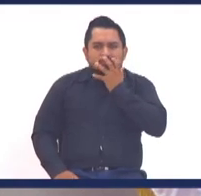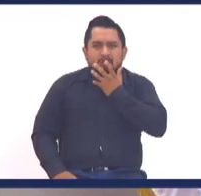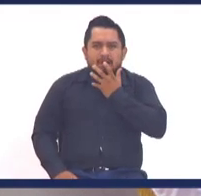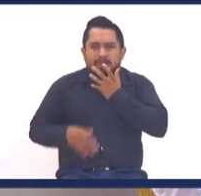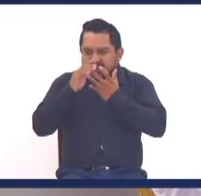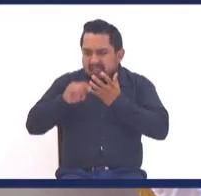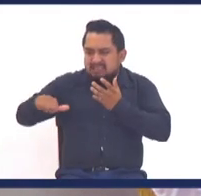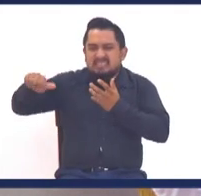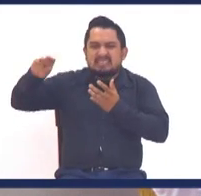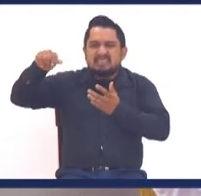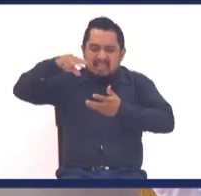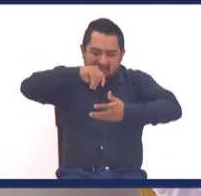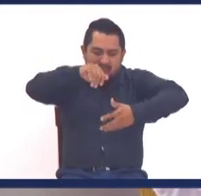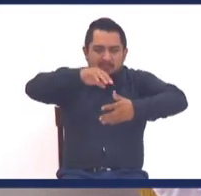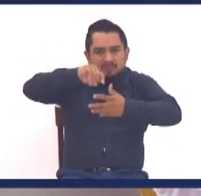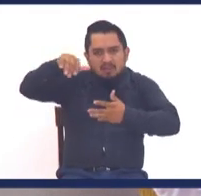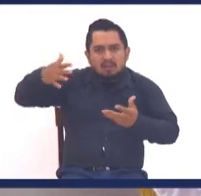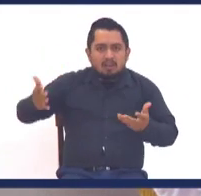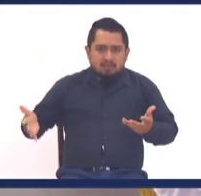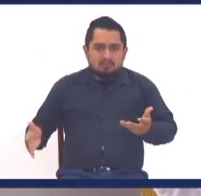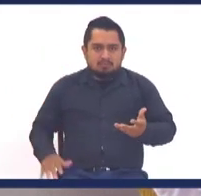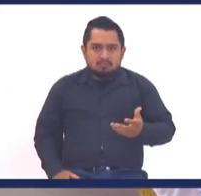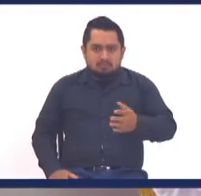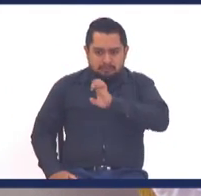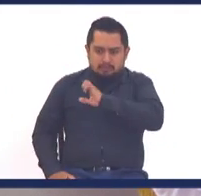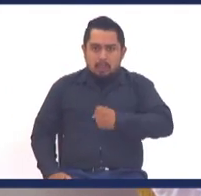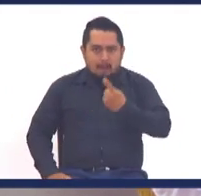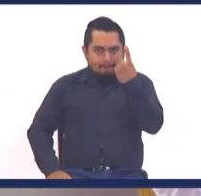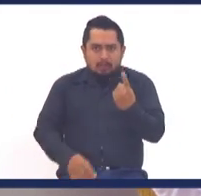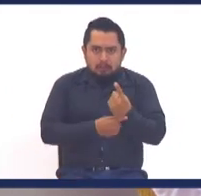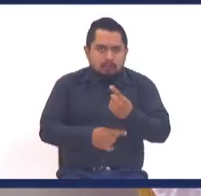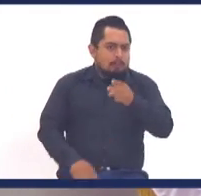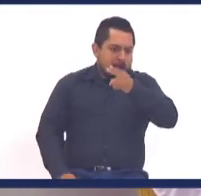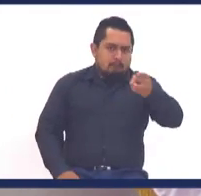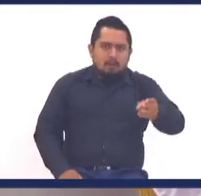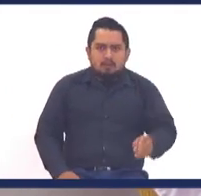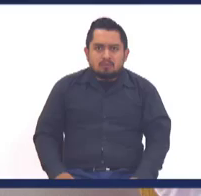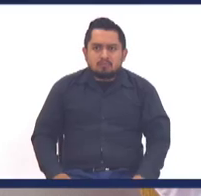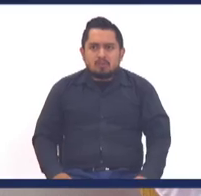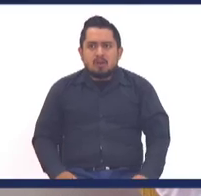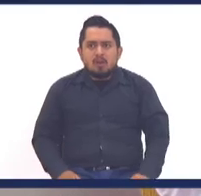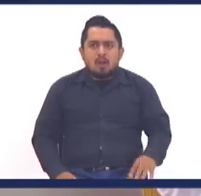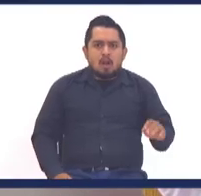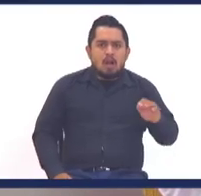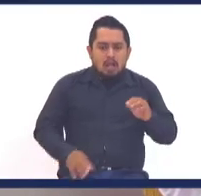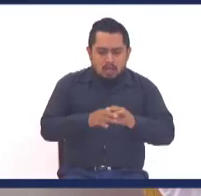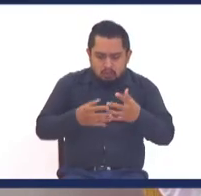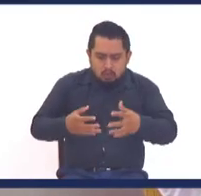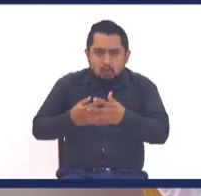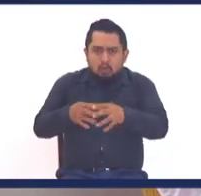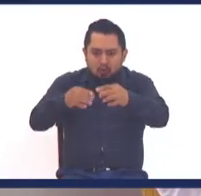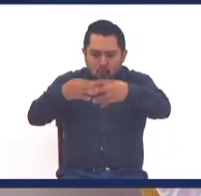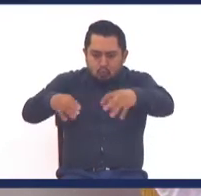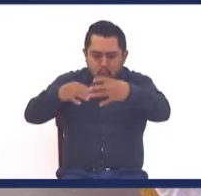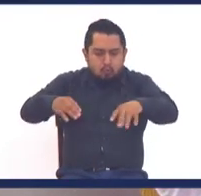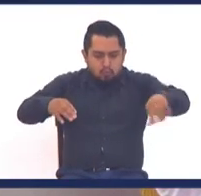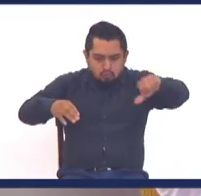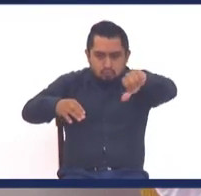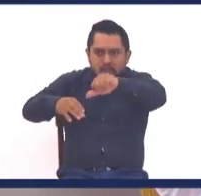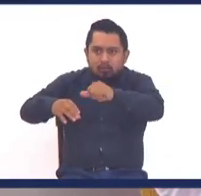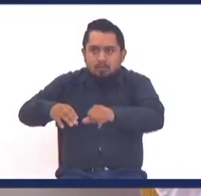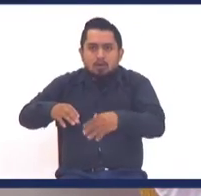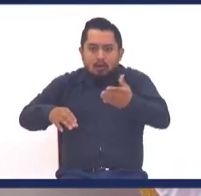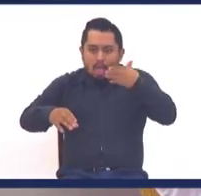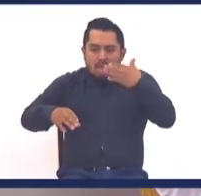come sal. El salvadoreño sí es, usted no está comiendo huevitos estrellados con salsa ranchera, usted está